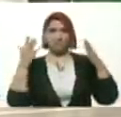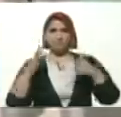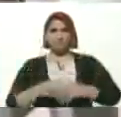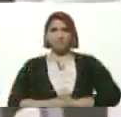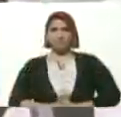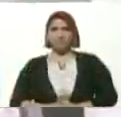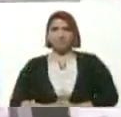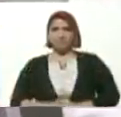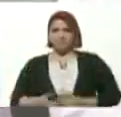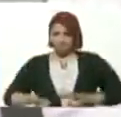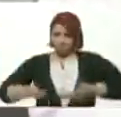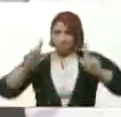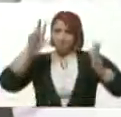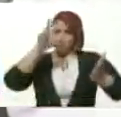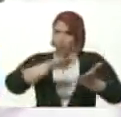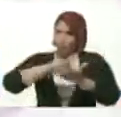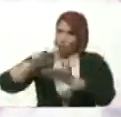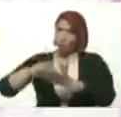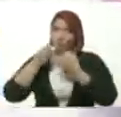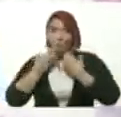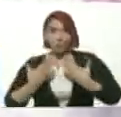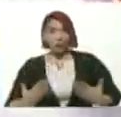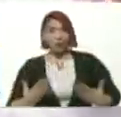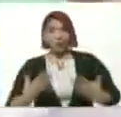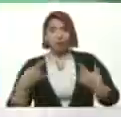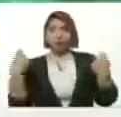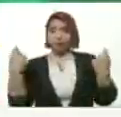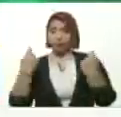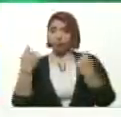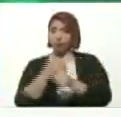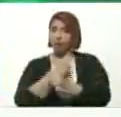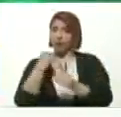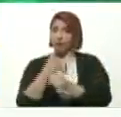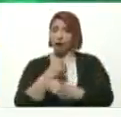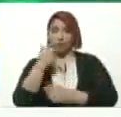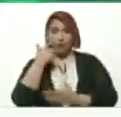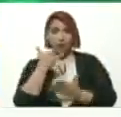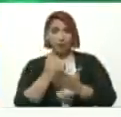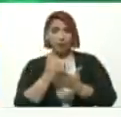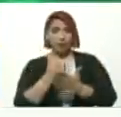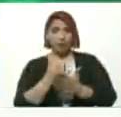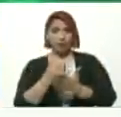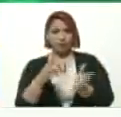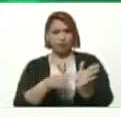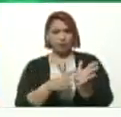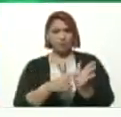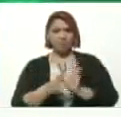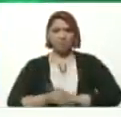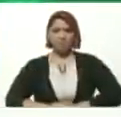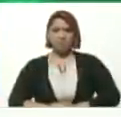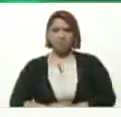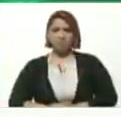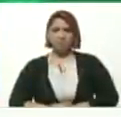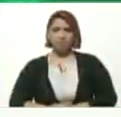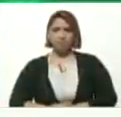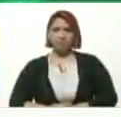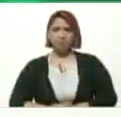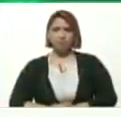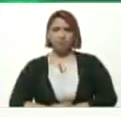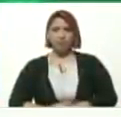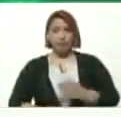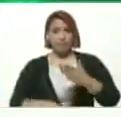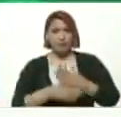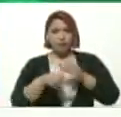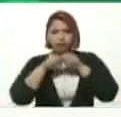Con placer Bueno Buena jornada Fíjate De verdad Vamos